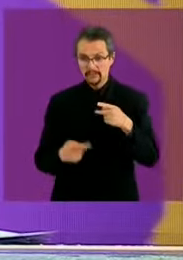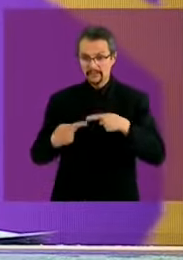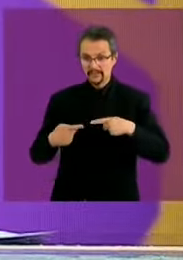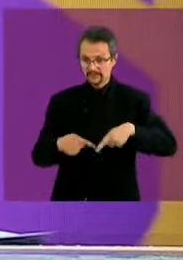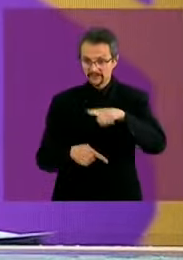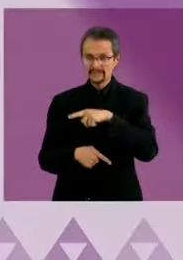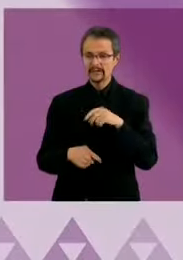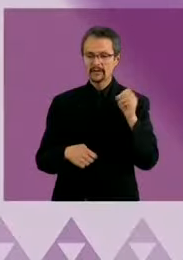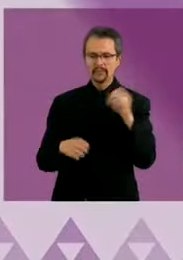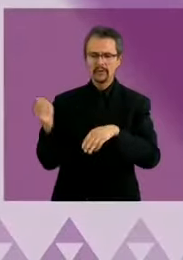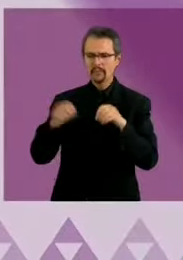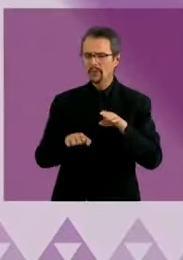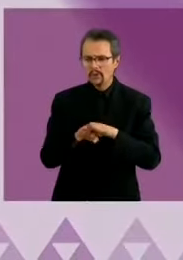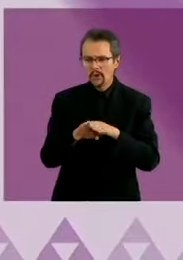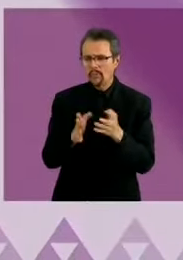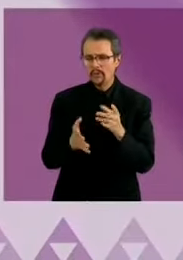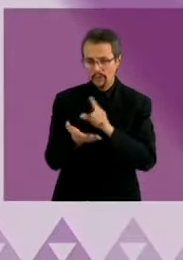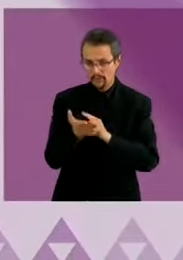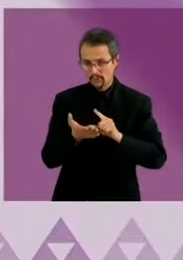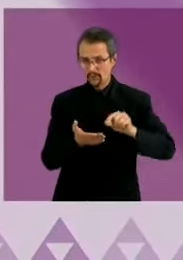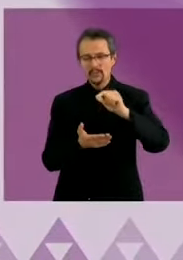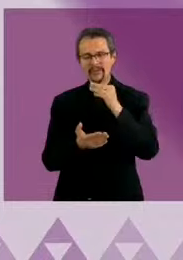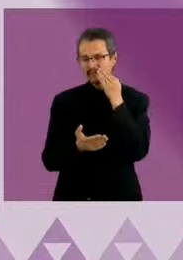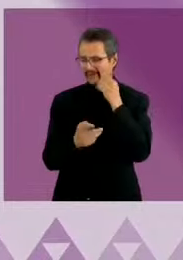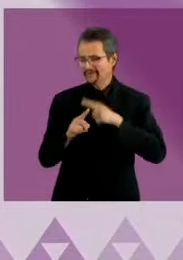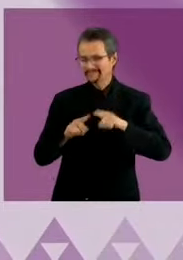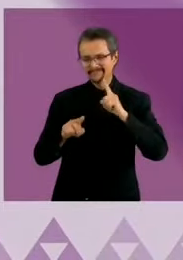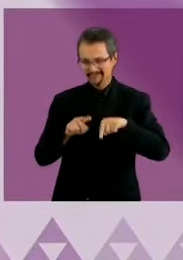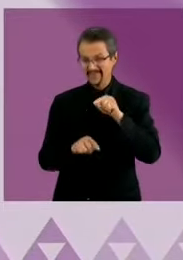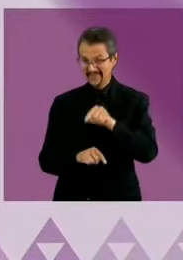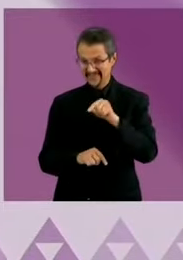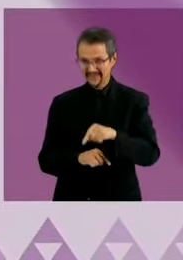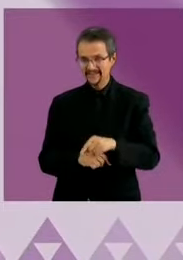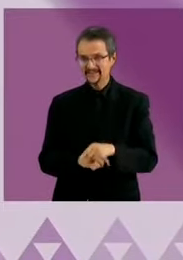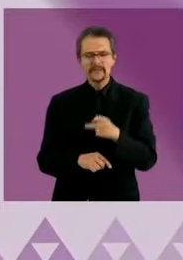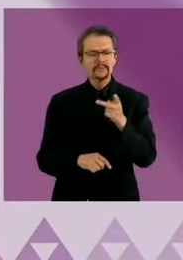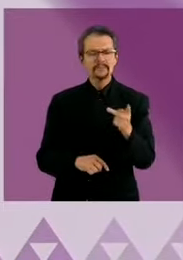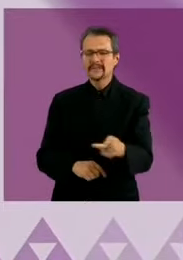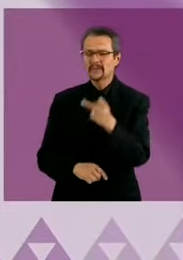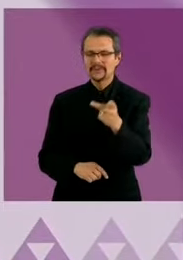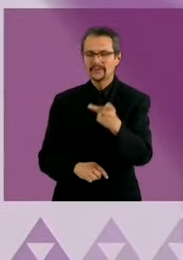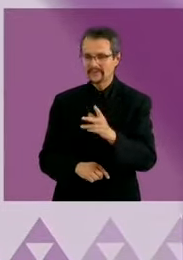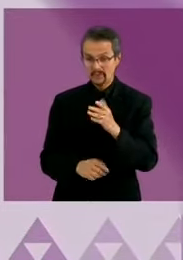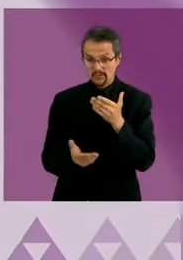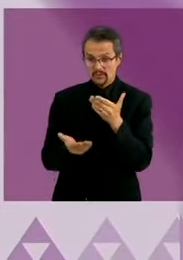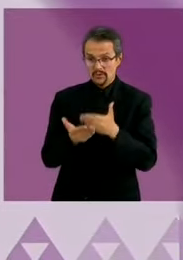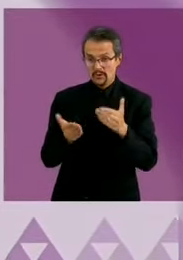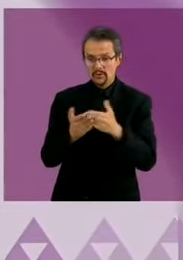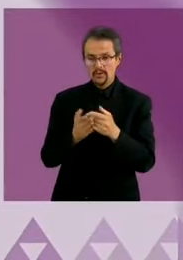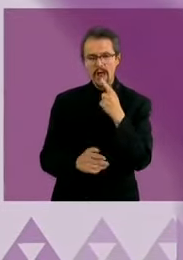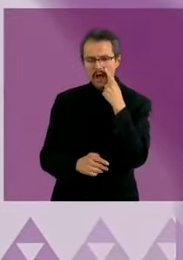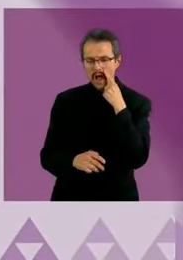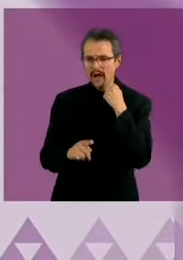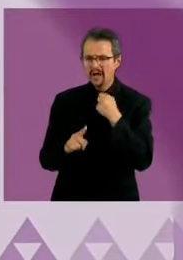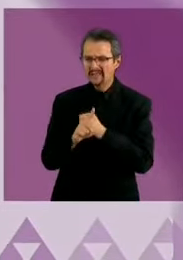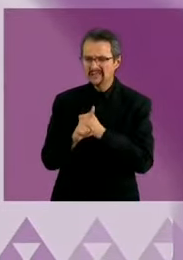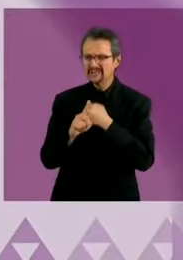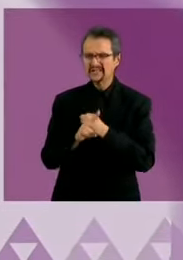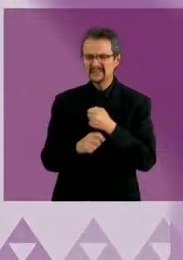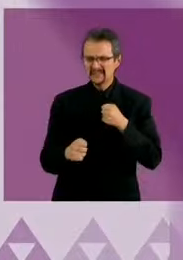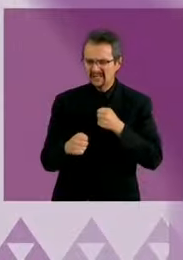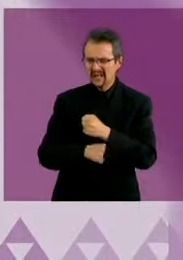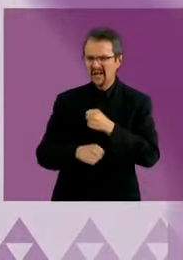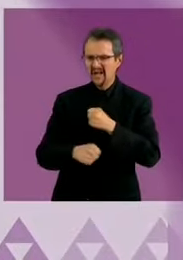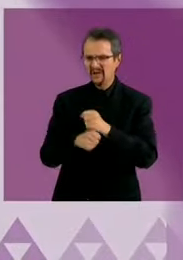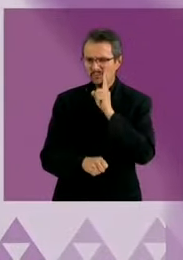redes sociales enviada por la ciudadanía considerando la persistente problemática de la violencia en contra de las mujeres en